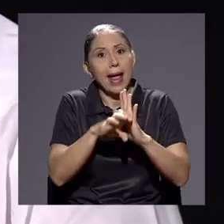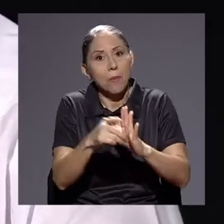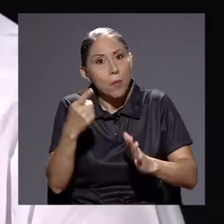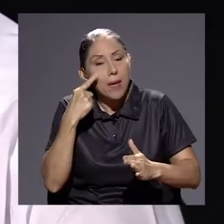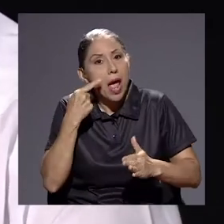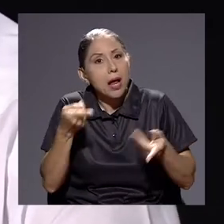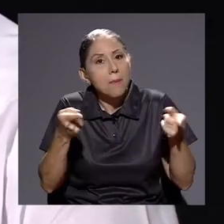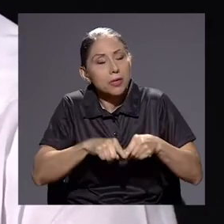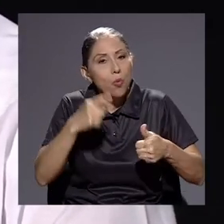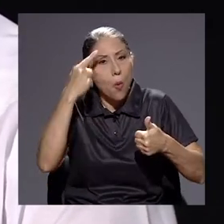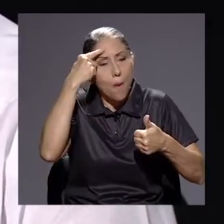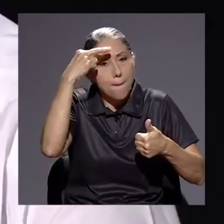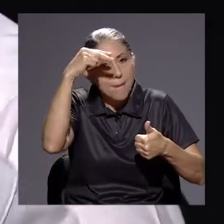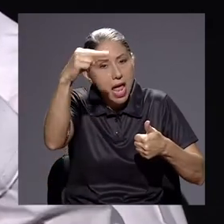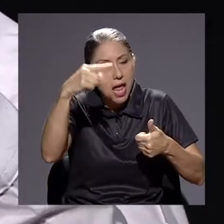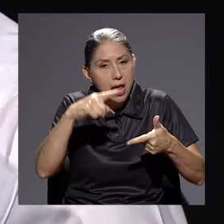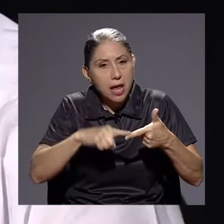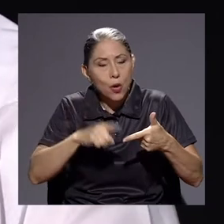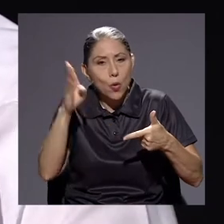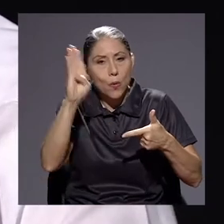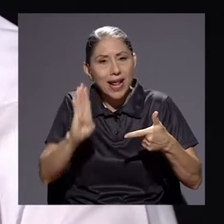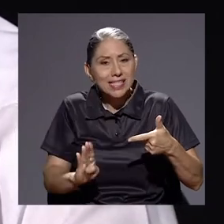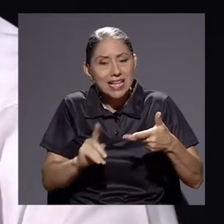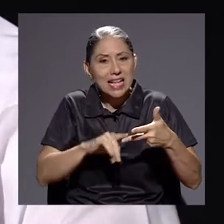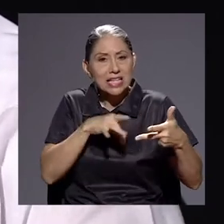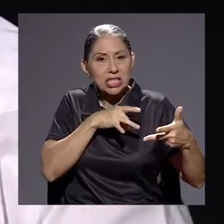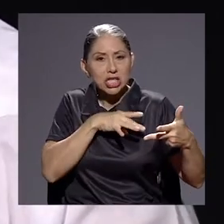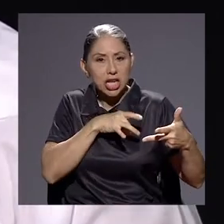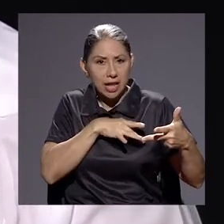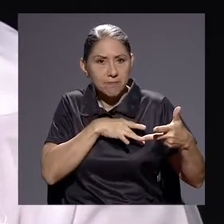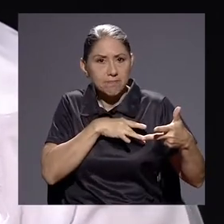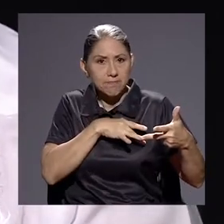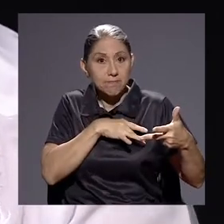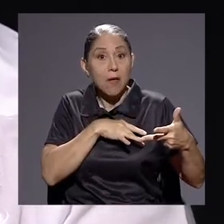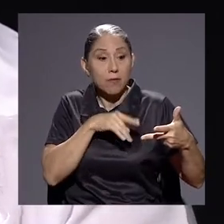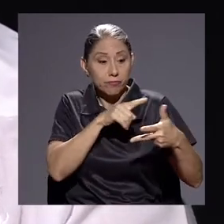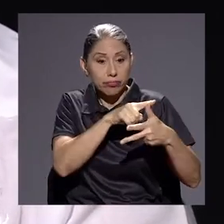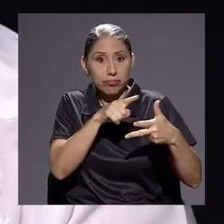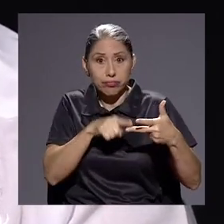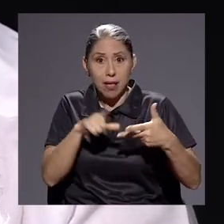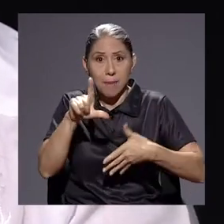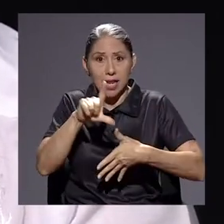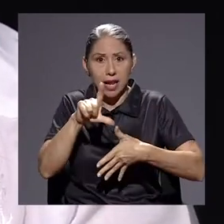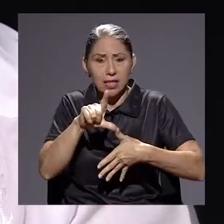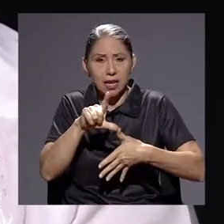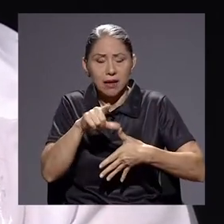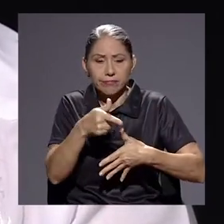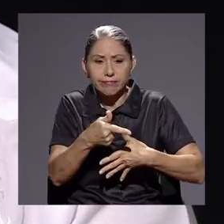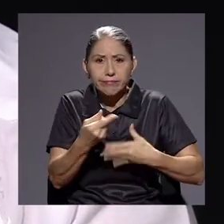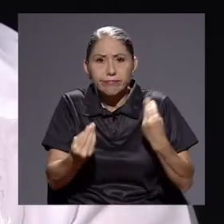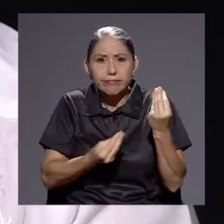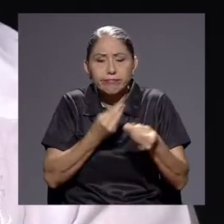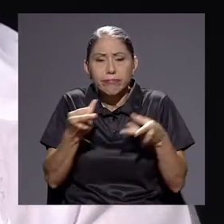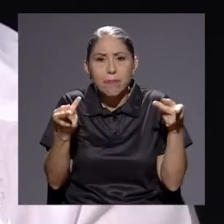México, como Brasil, como el mismo Chile, a poner tres de América Latina, son muy claros. ¿Por qué?